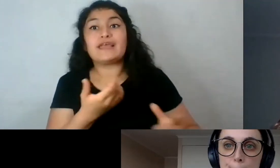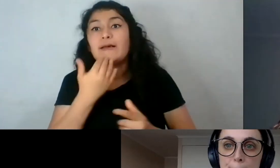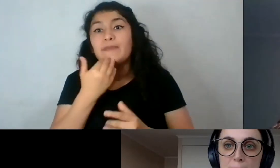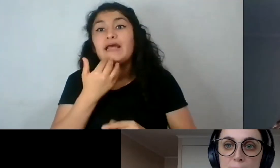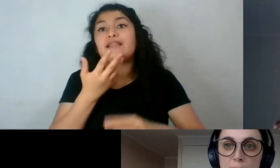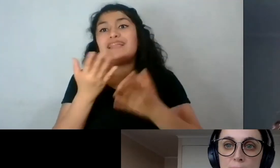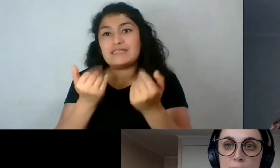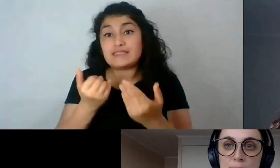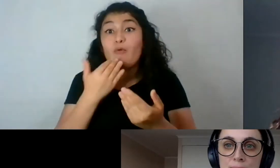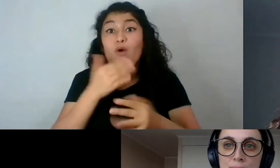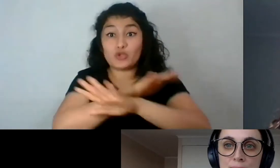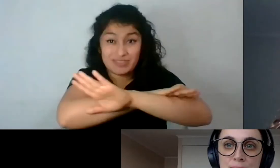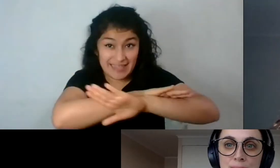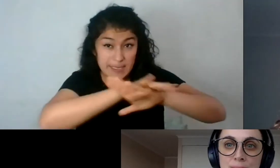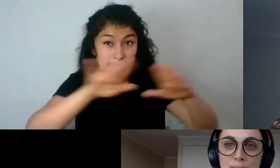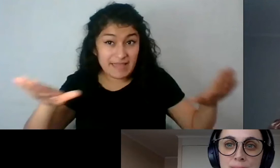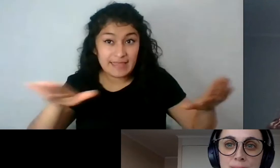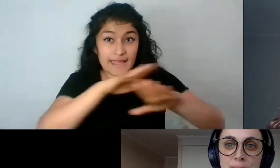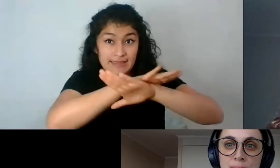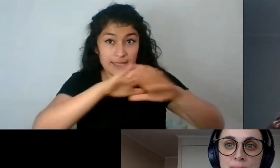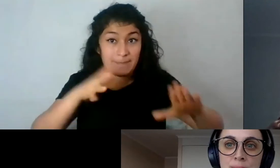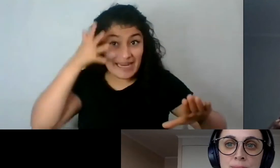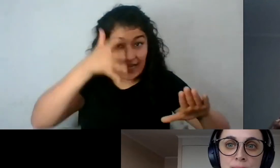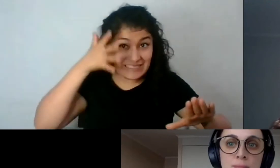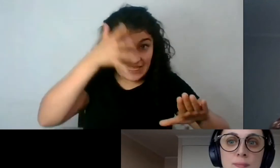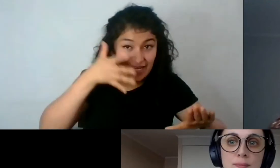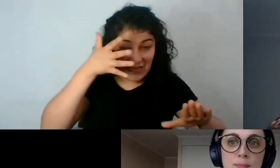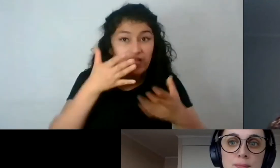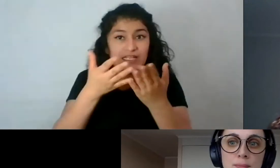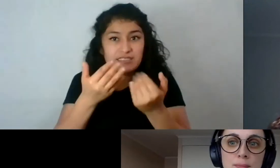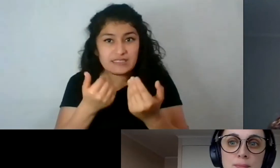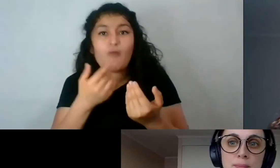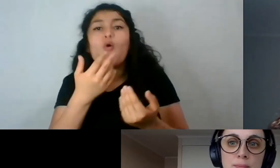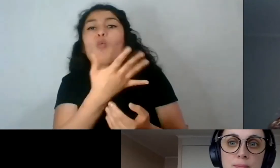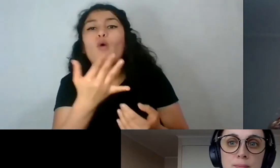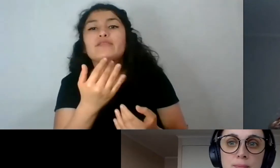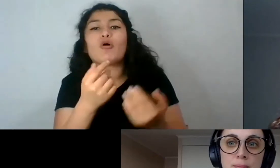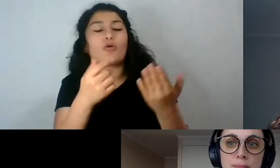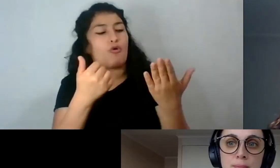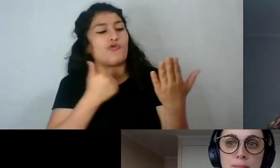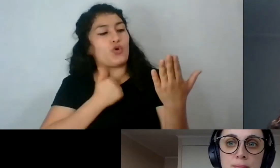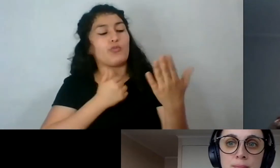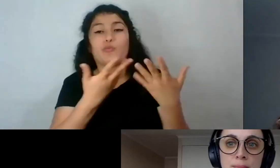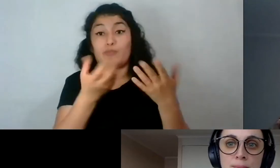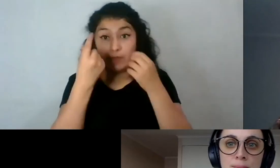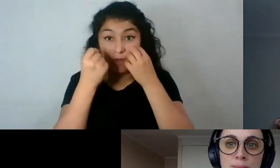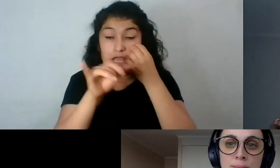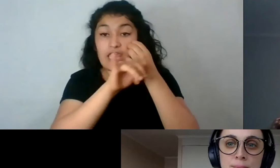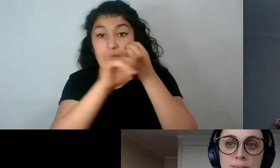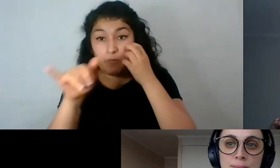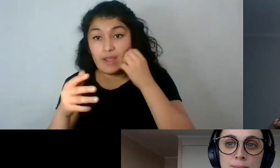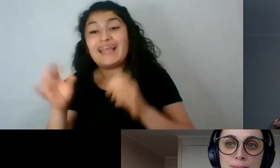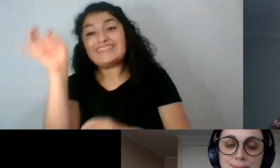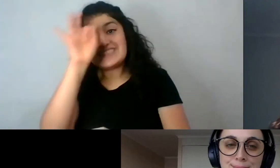que terminar el seminario para poder emitir los certificados. Ya, aclarando ese punto, vamos